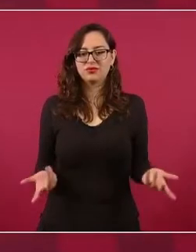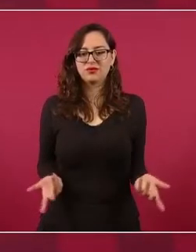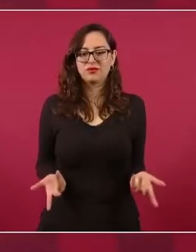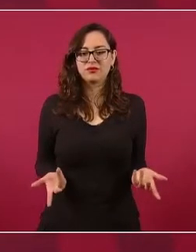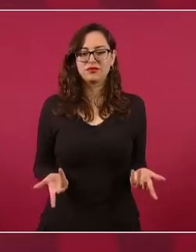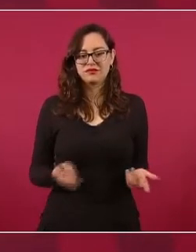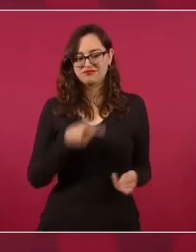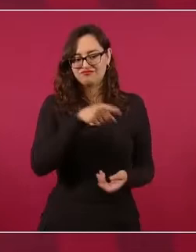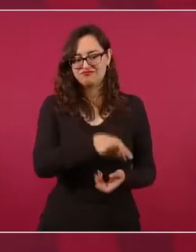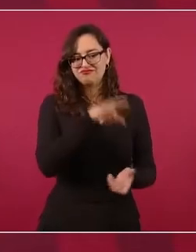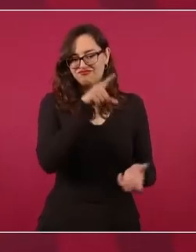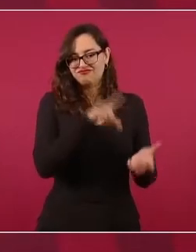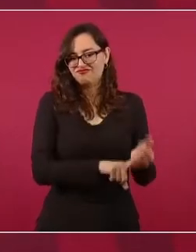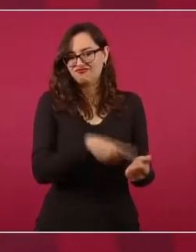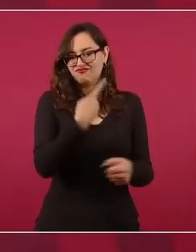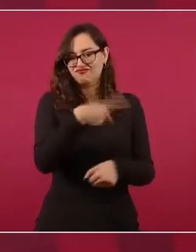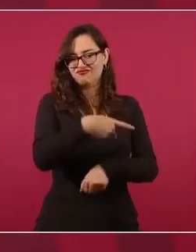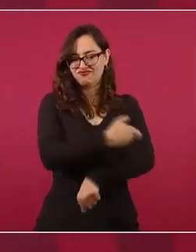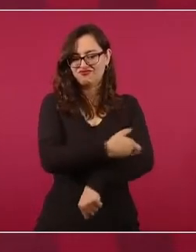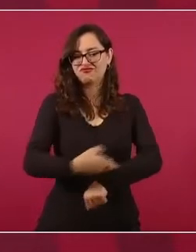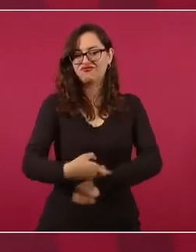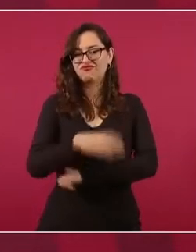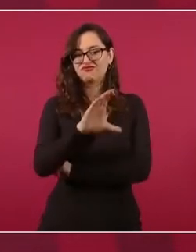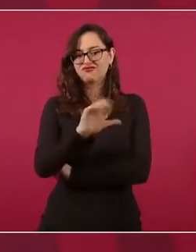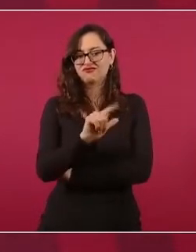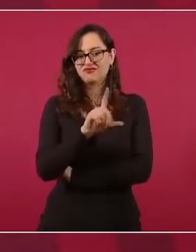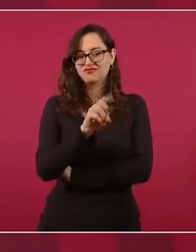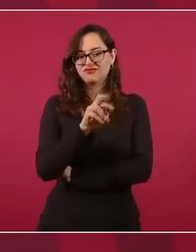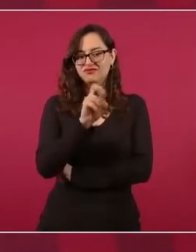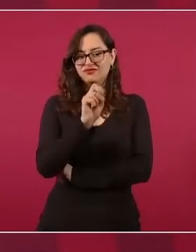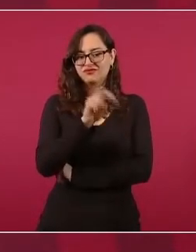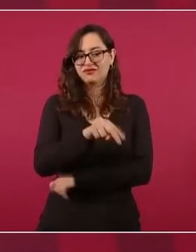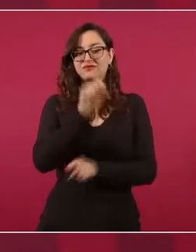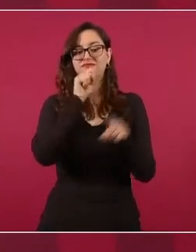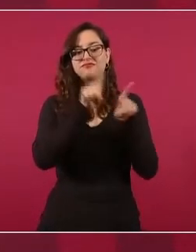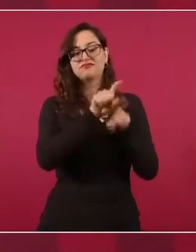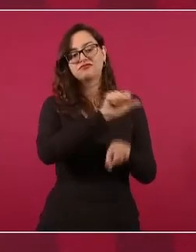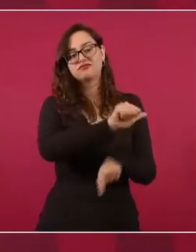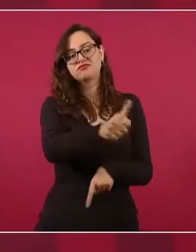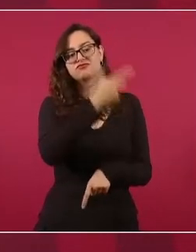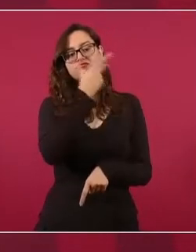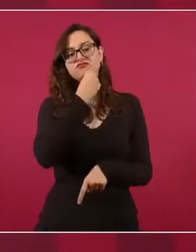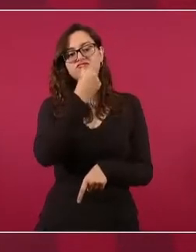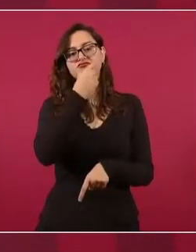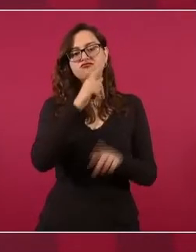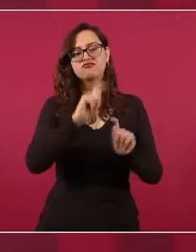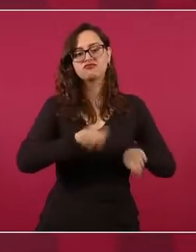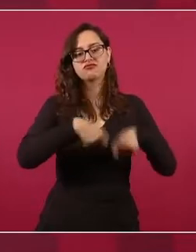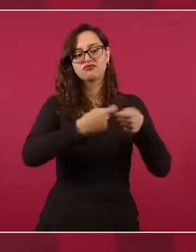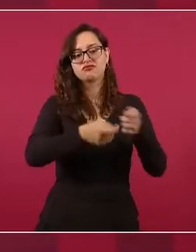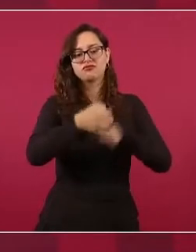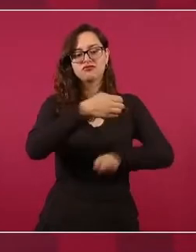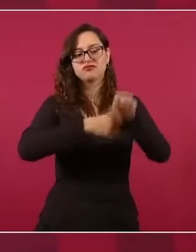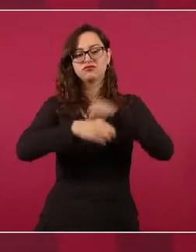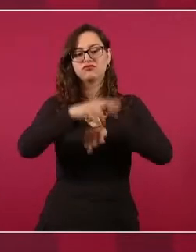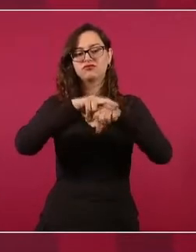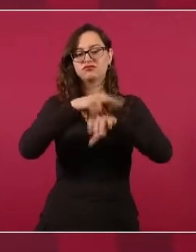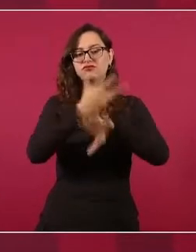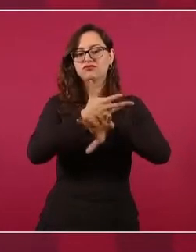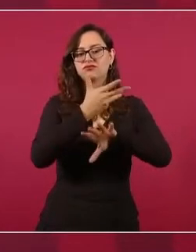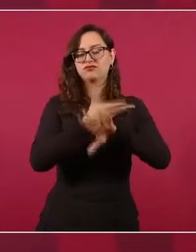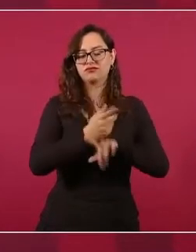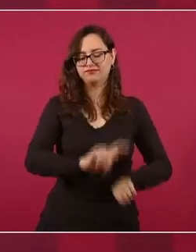con el que después fue embajador de Estados Unidos, de México, en Estados Unidos,